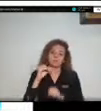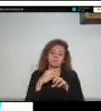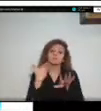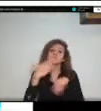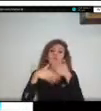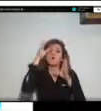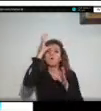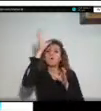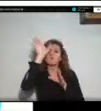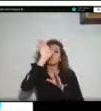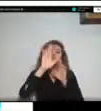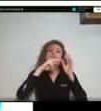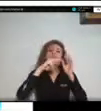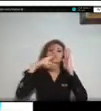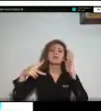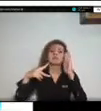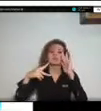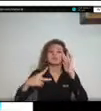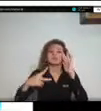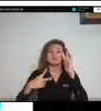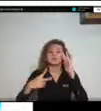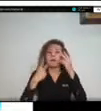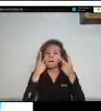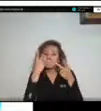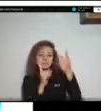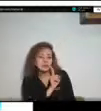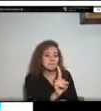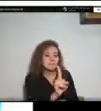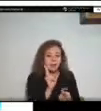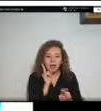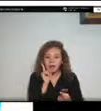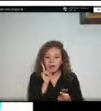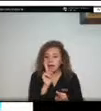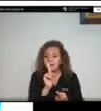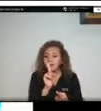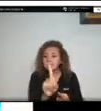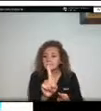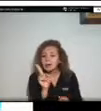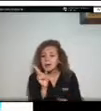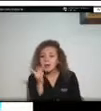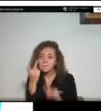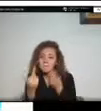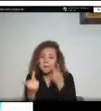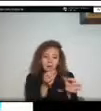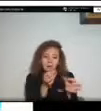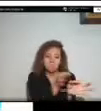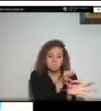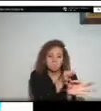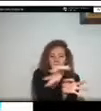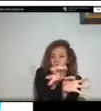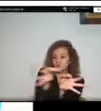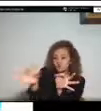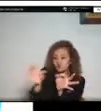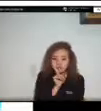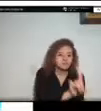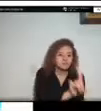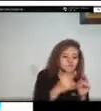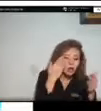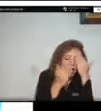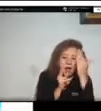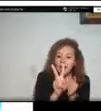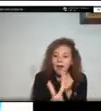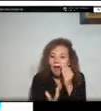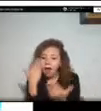emiten de las visitas realizadas como apoyo a los municipios o a los particulares de ellos